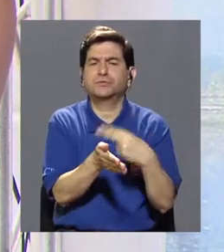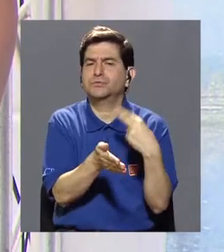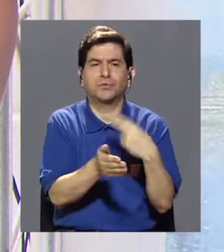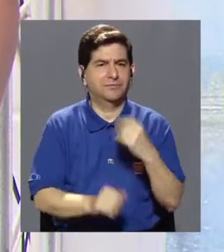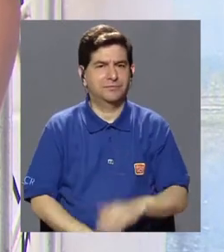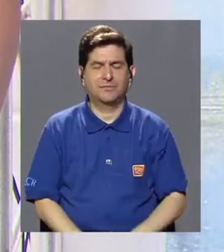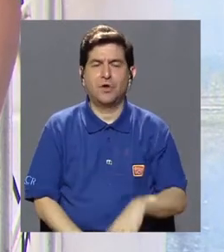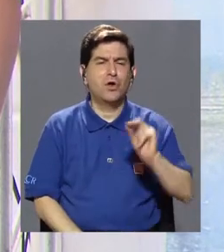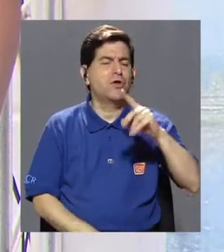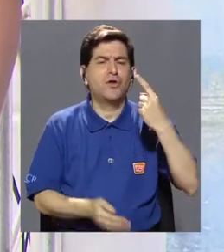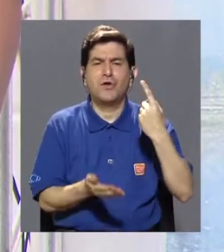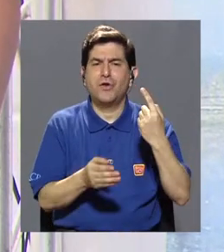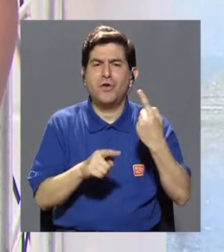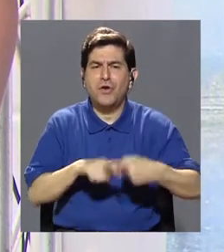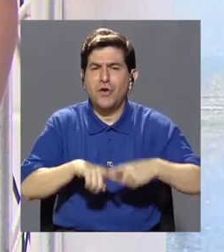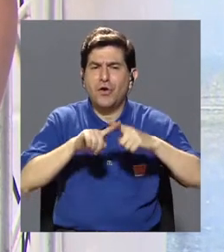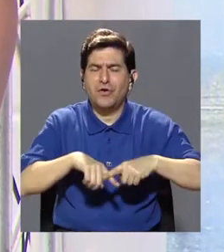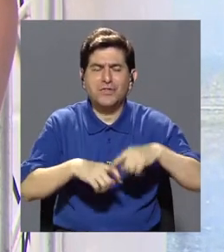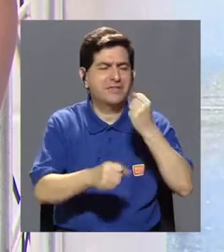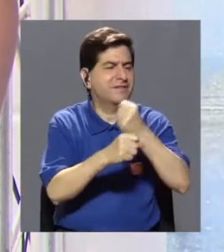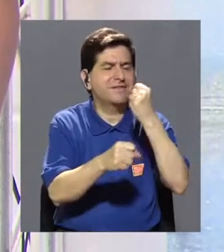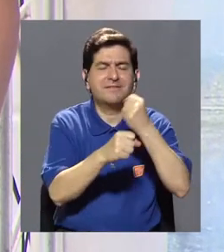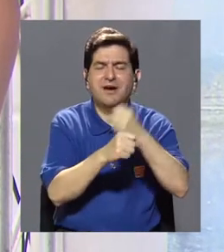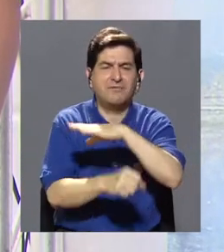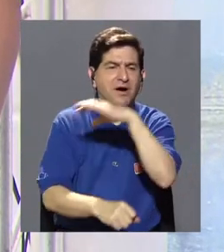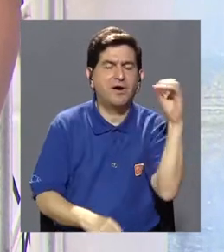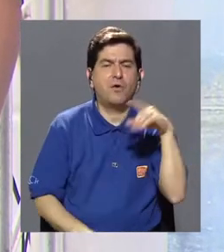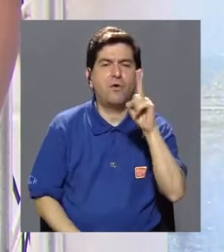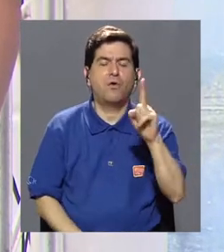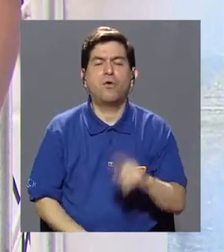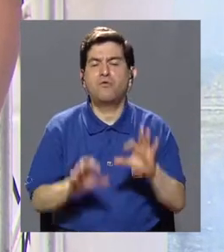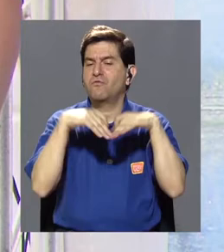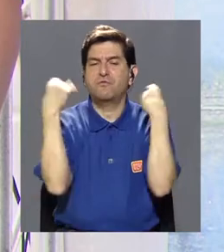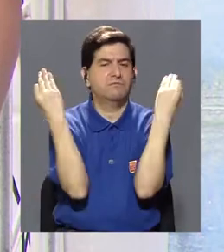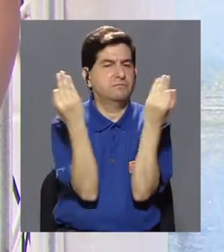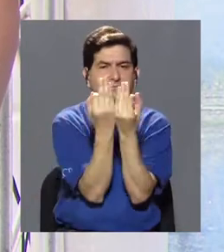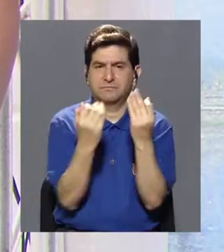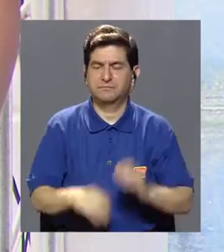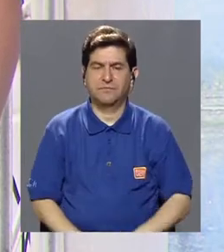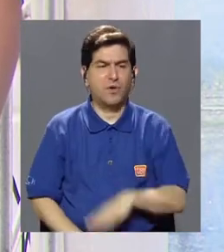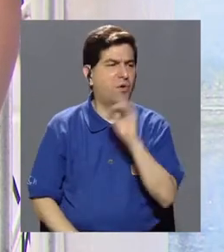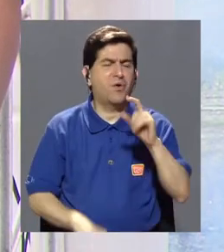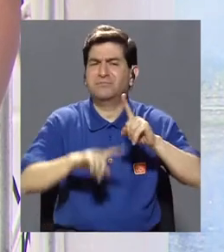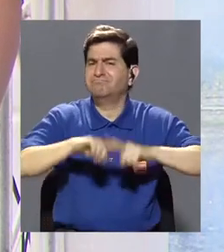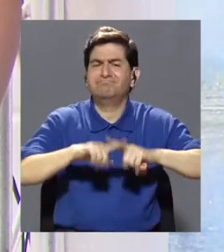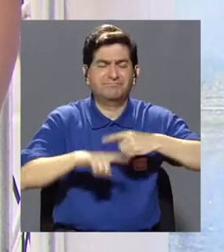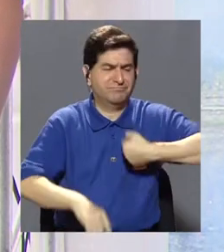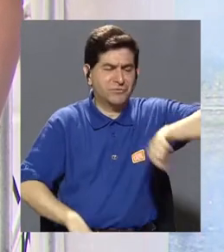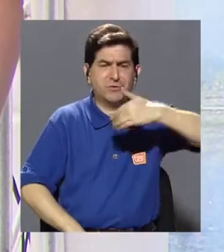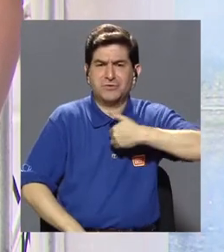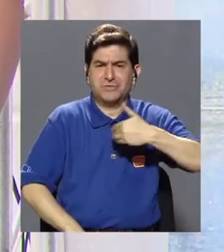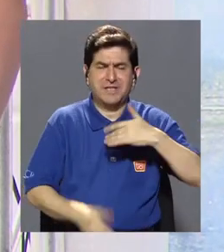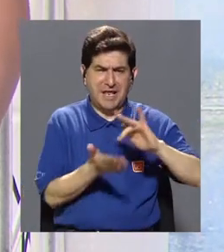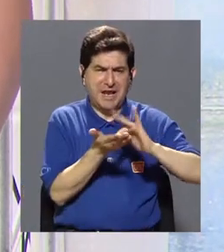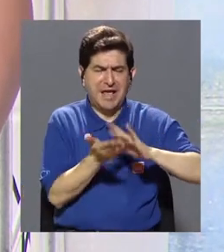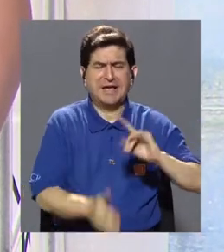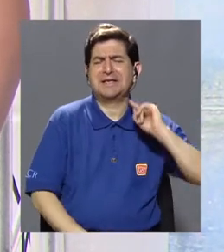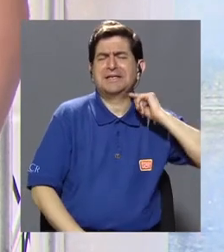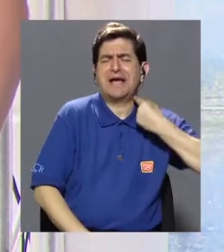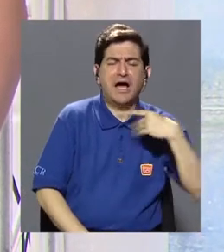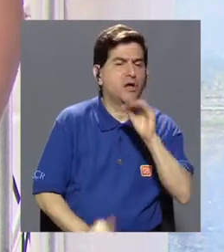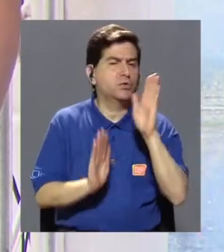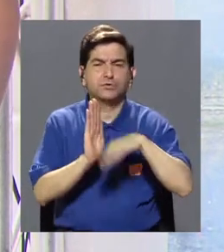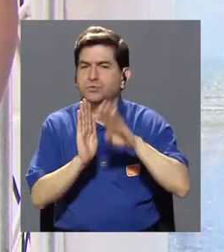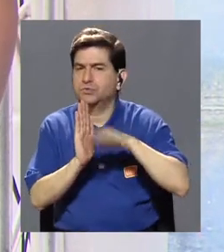de un centro de salud, no depende de un trabajo, no depende de una familia, no depende si tenemos